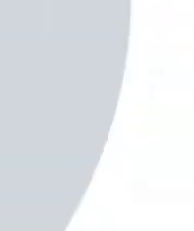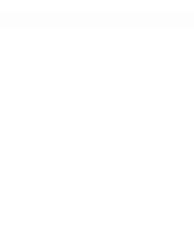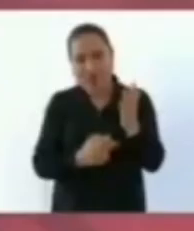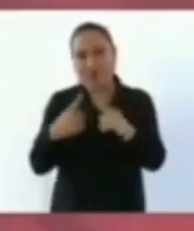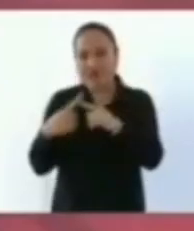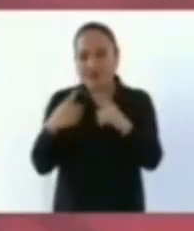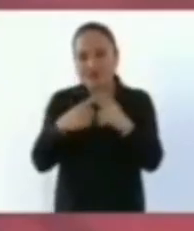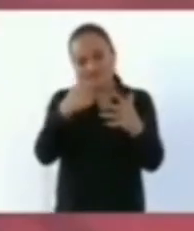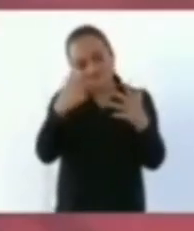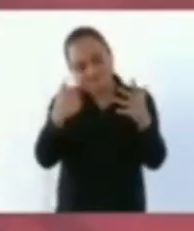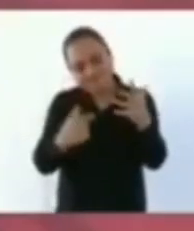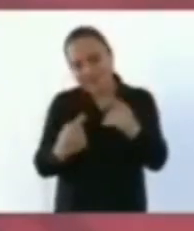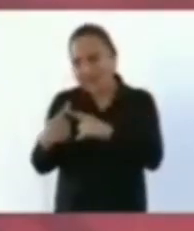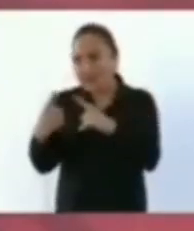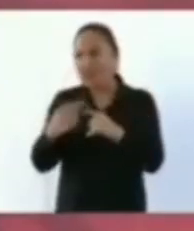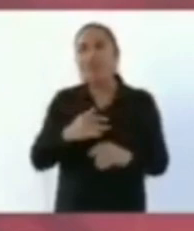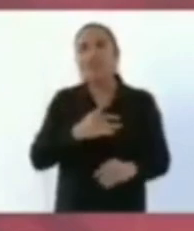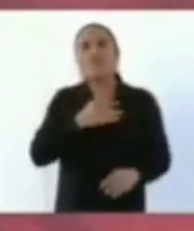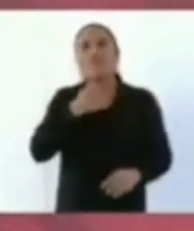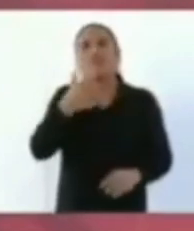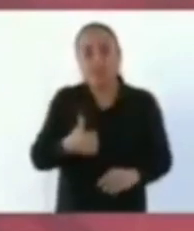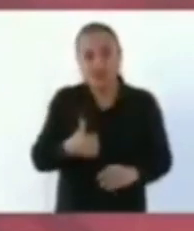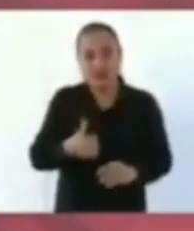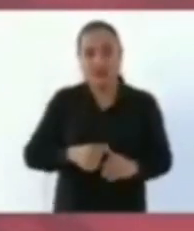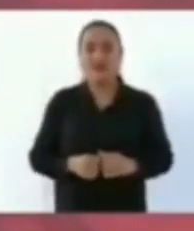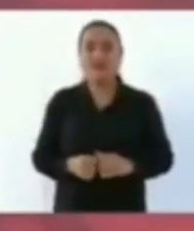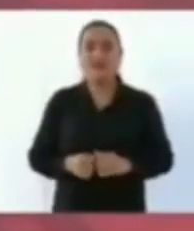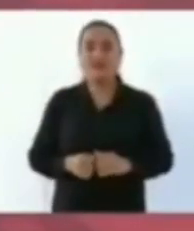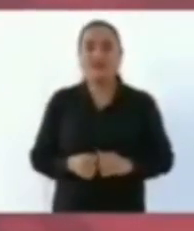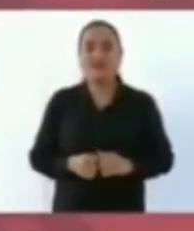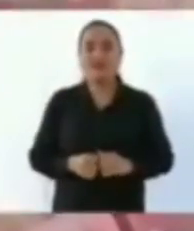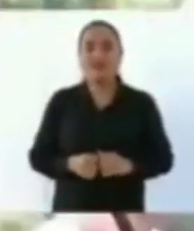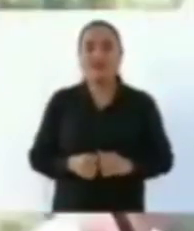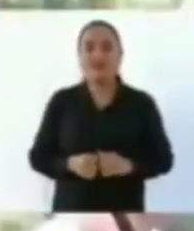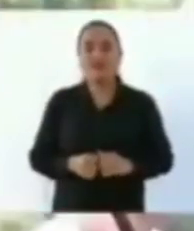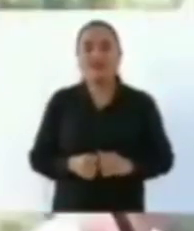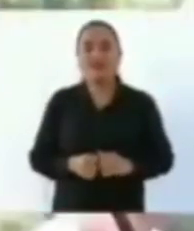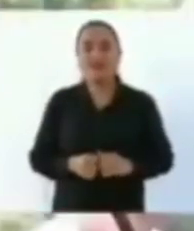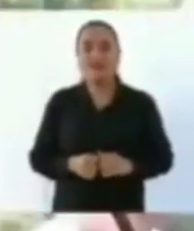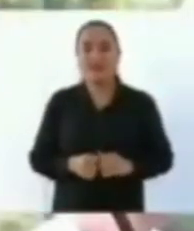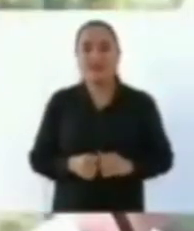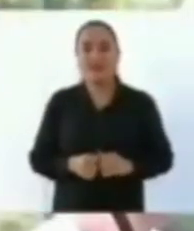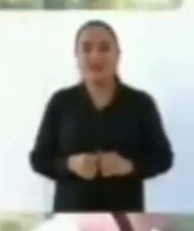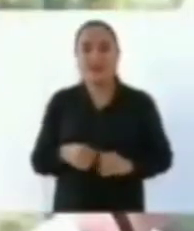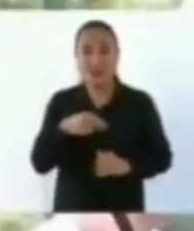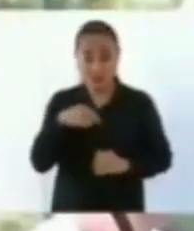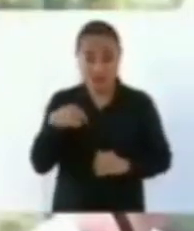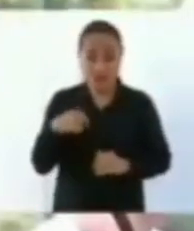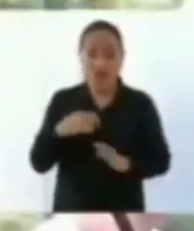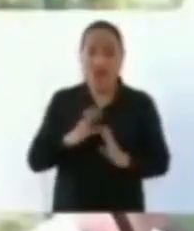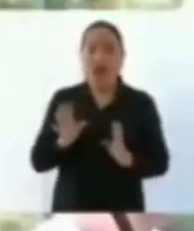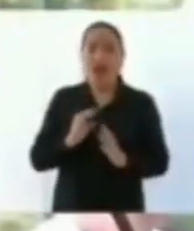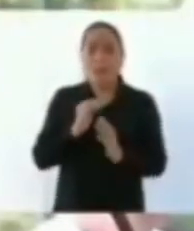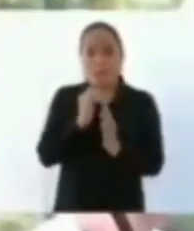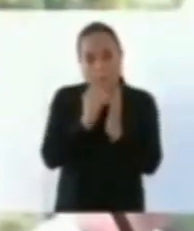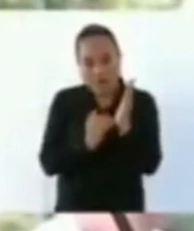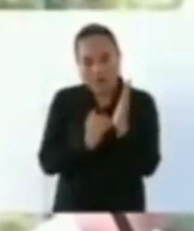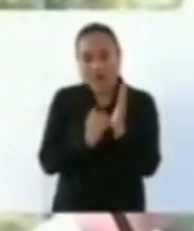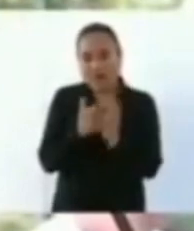Pues no podríamos bajar los recursos